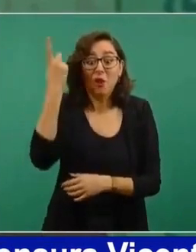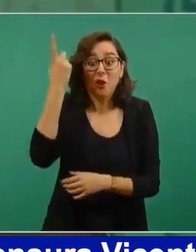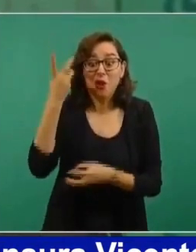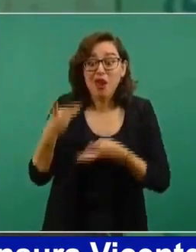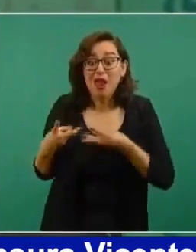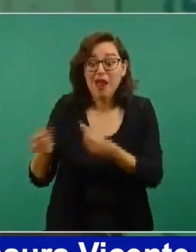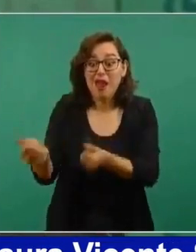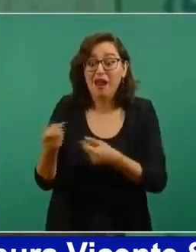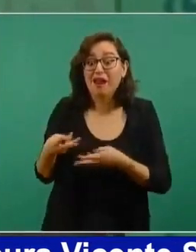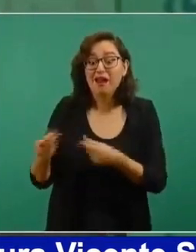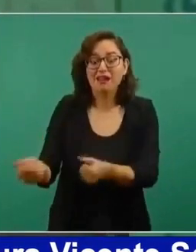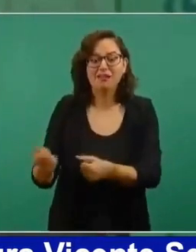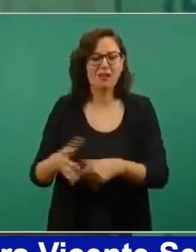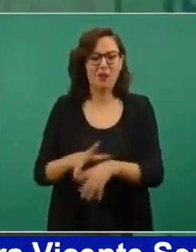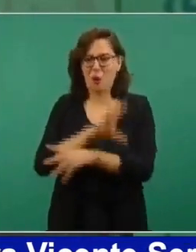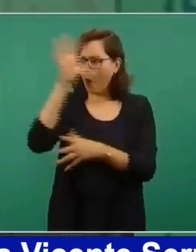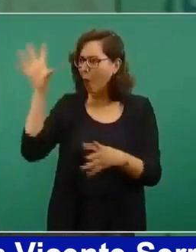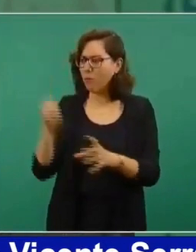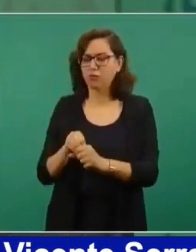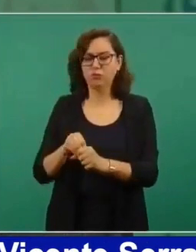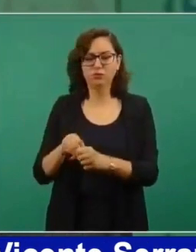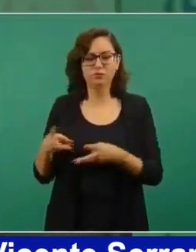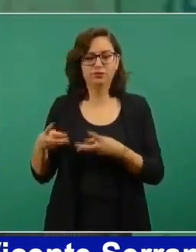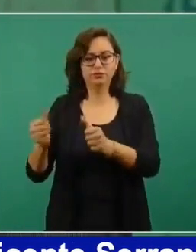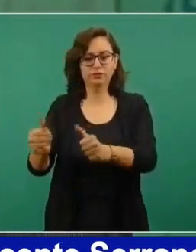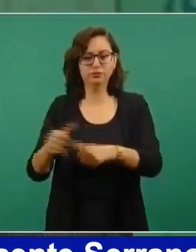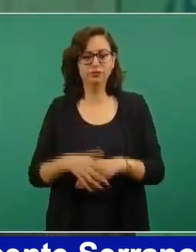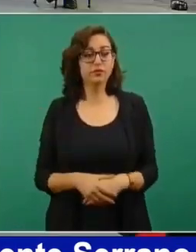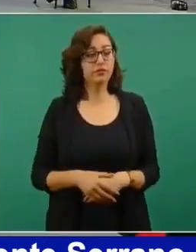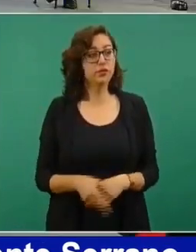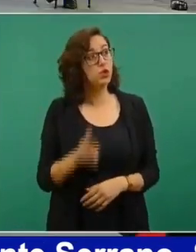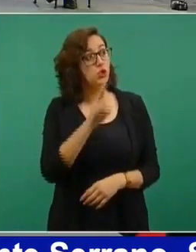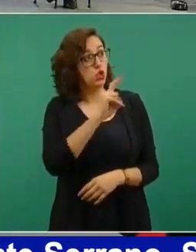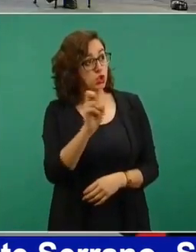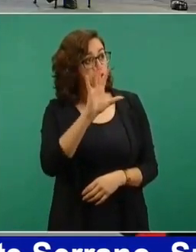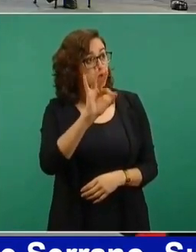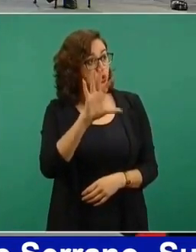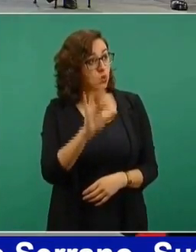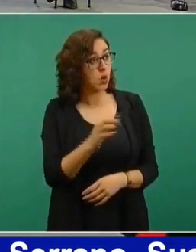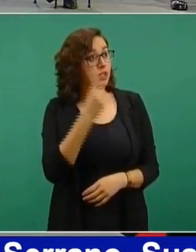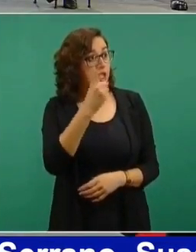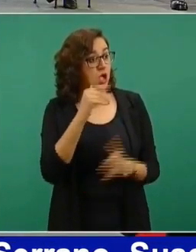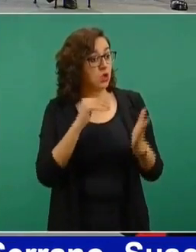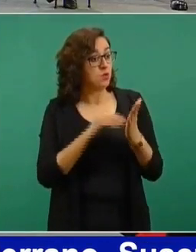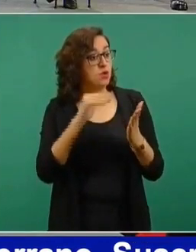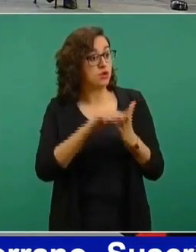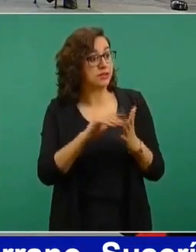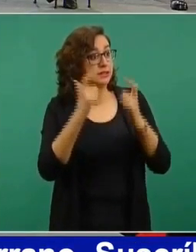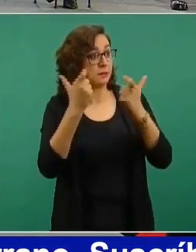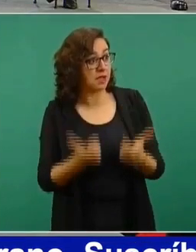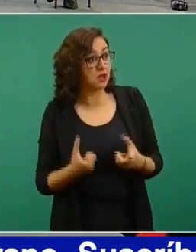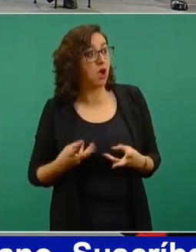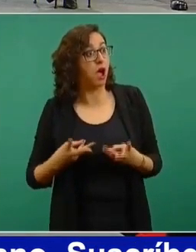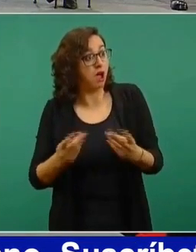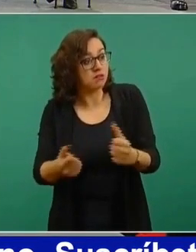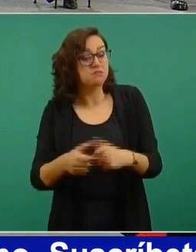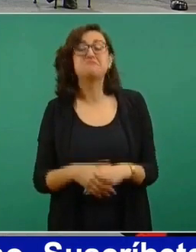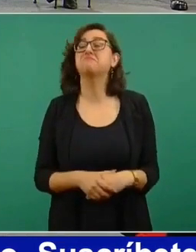o sea, todo. 241 millones de pesos. 241 millones de pesos.